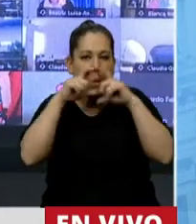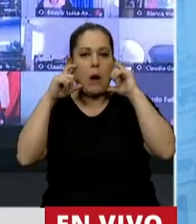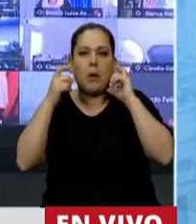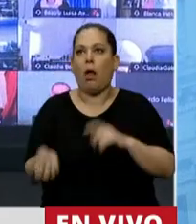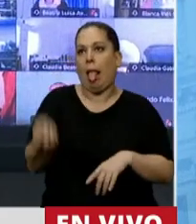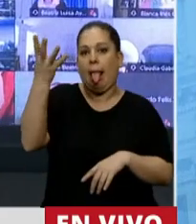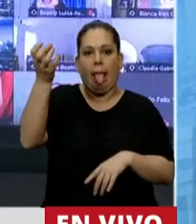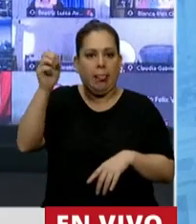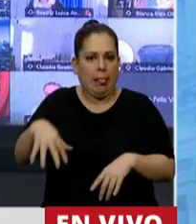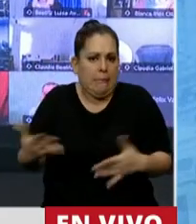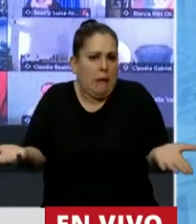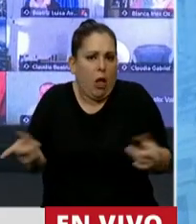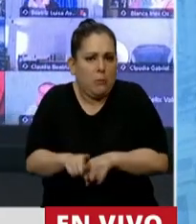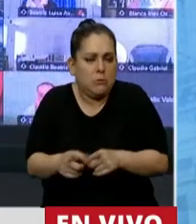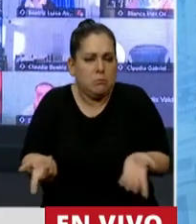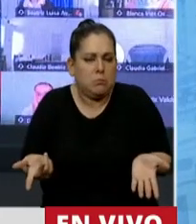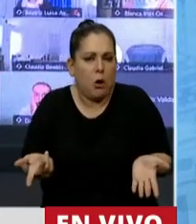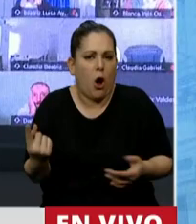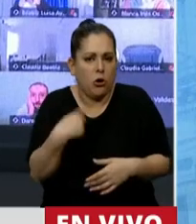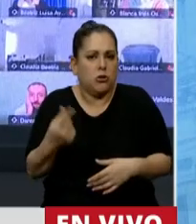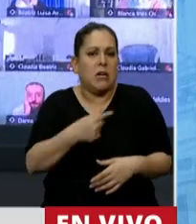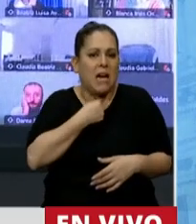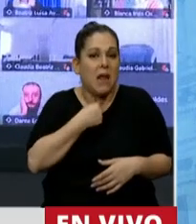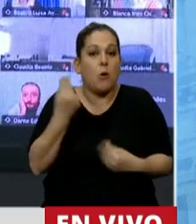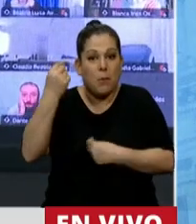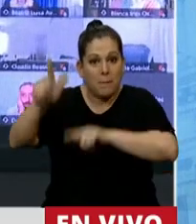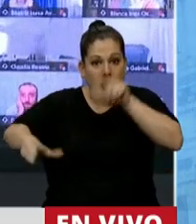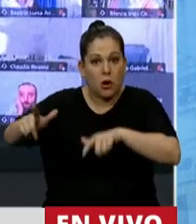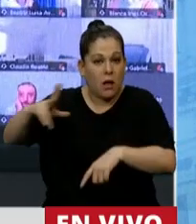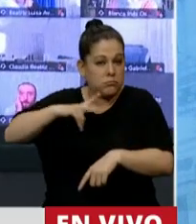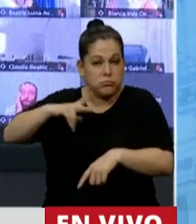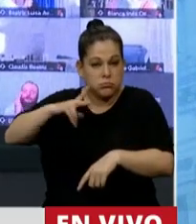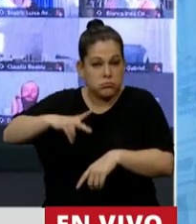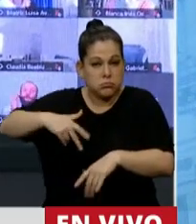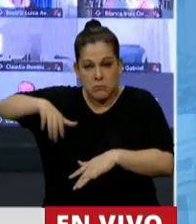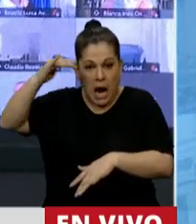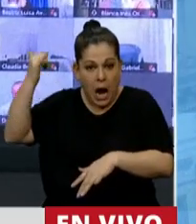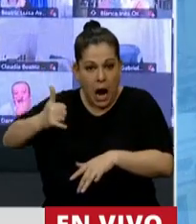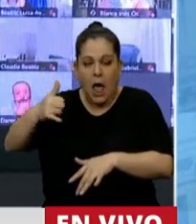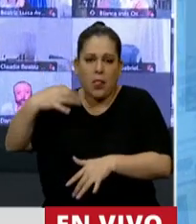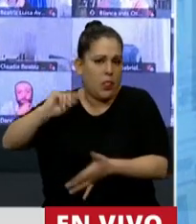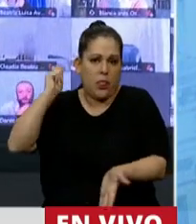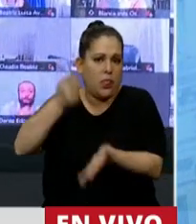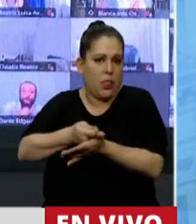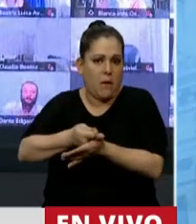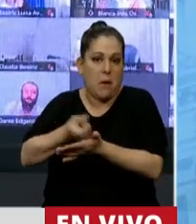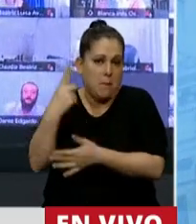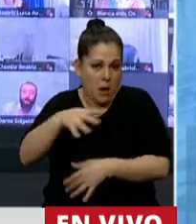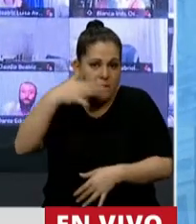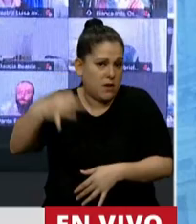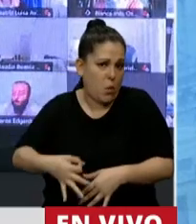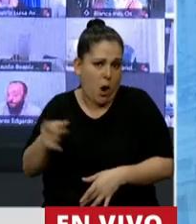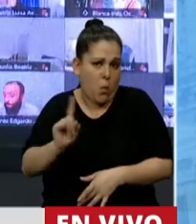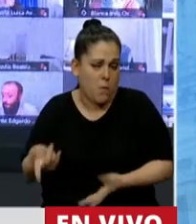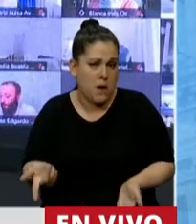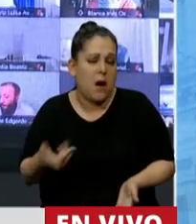la deroguemos. Nosotros vamos a legislar que los que más tienen, tienen que poner y no lo van a hacer. Hay que